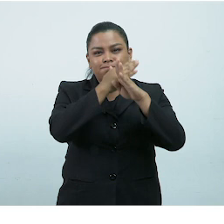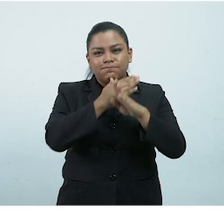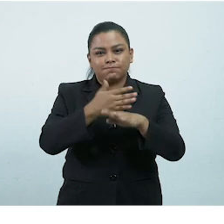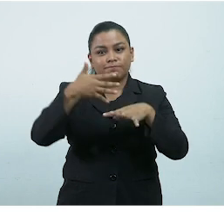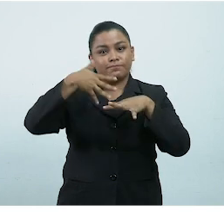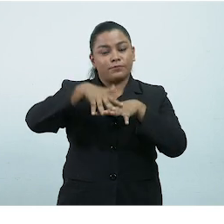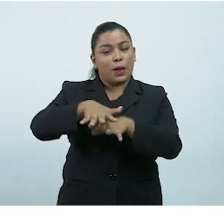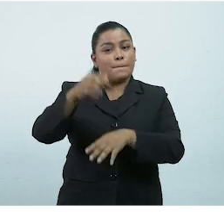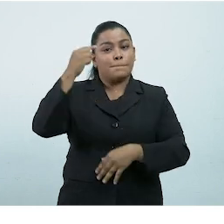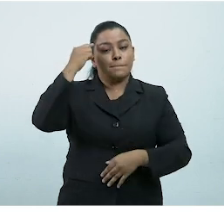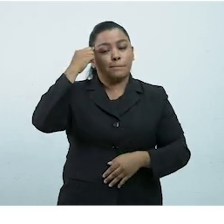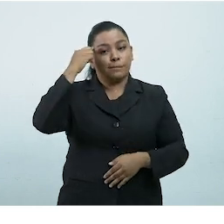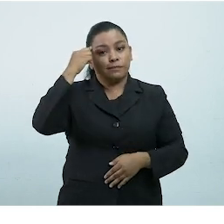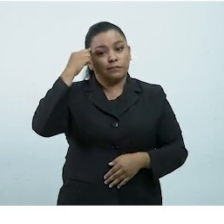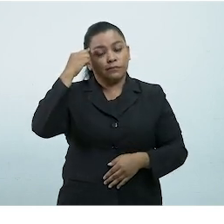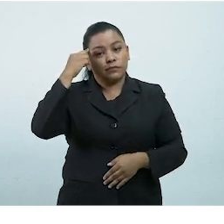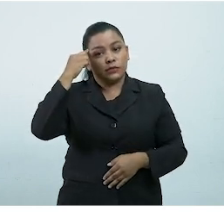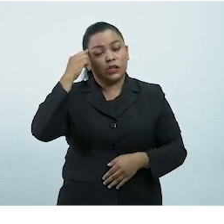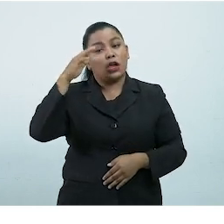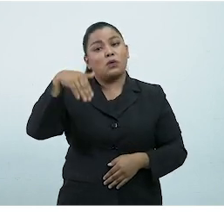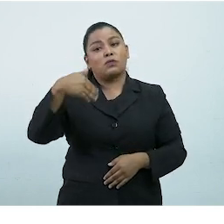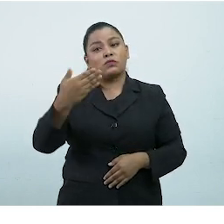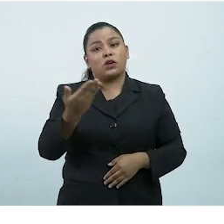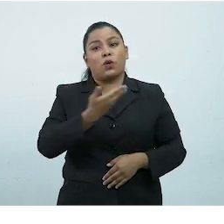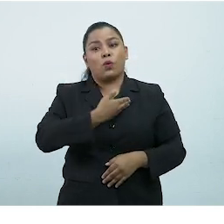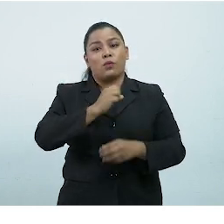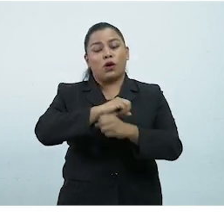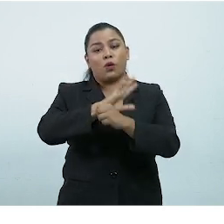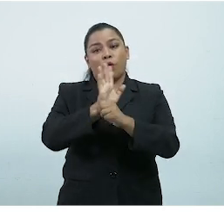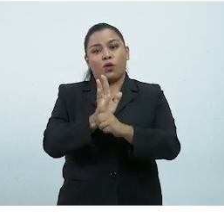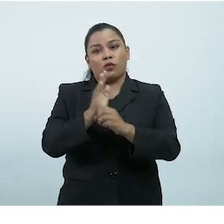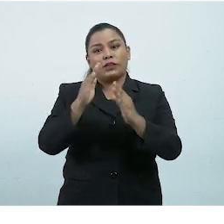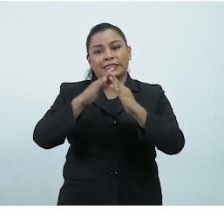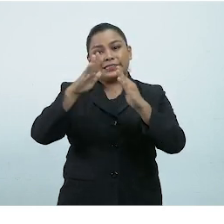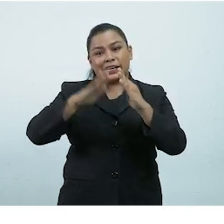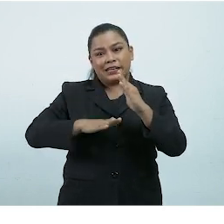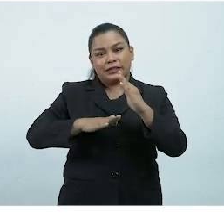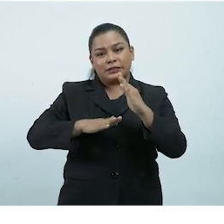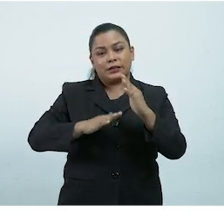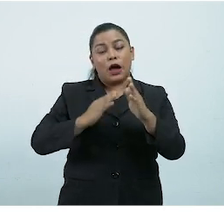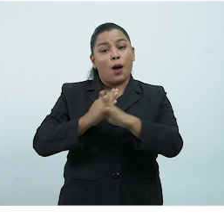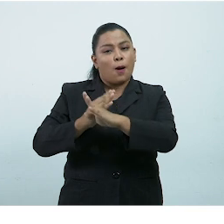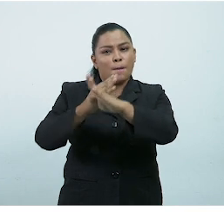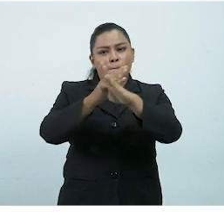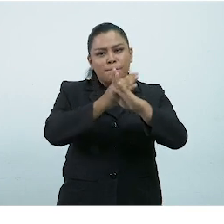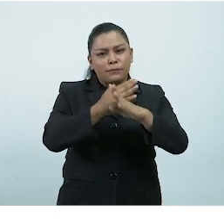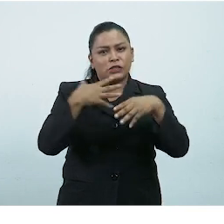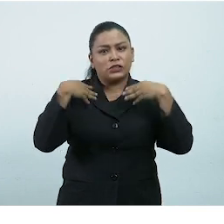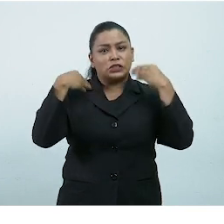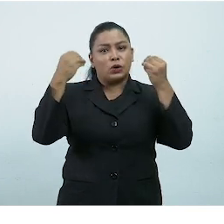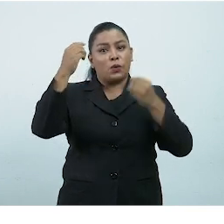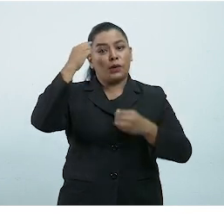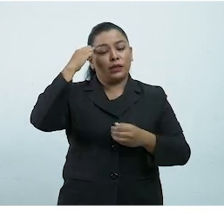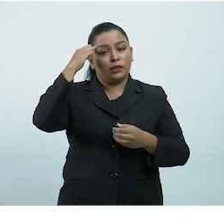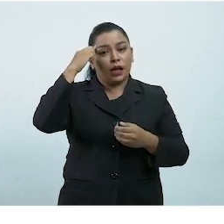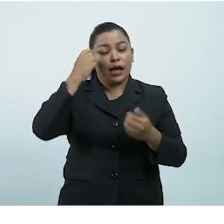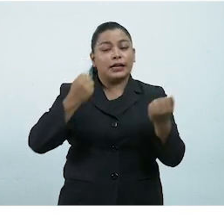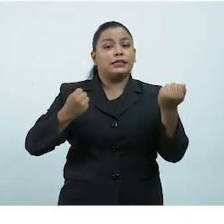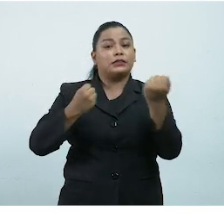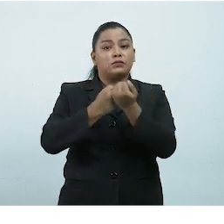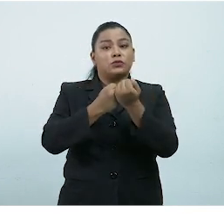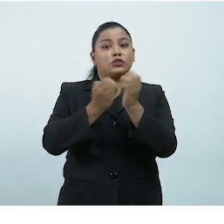mental del estudiantado luego del confinamiento. Eso implica protección, salud mental y apoyo